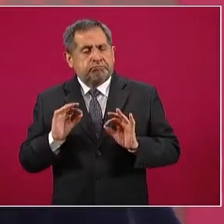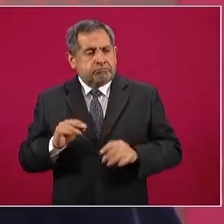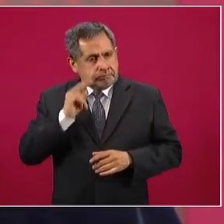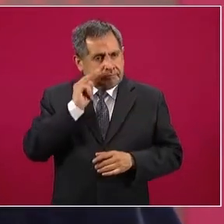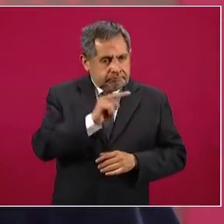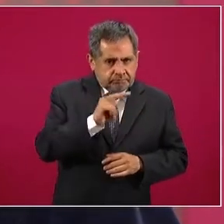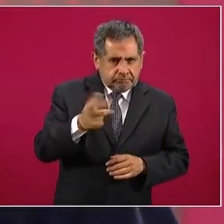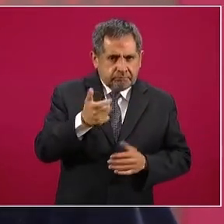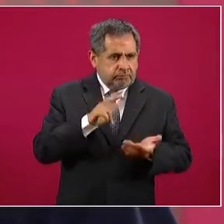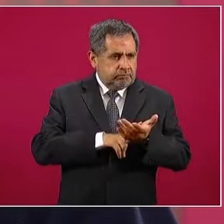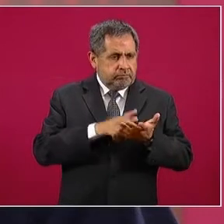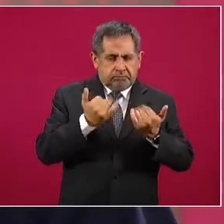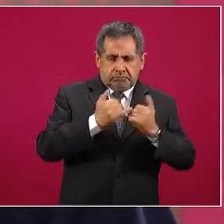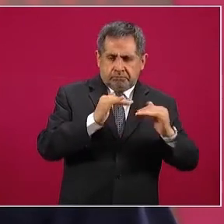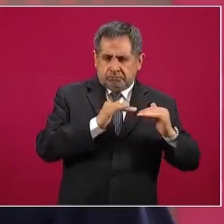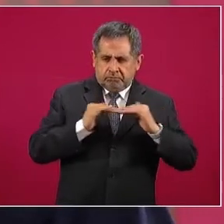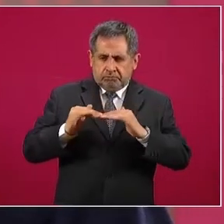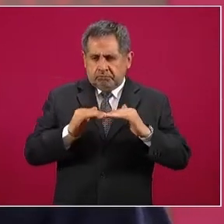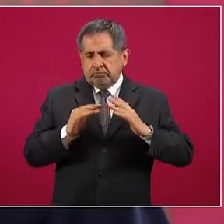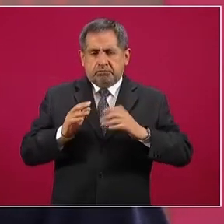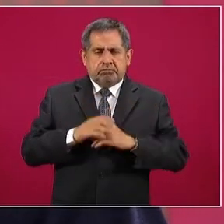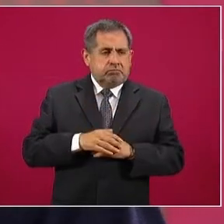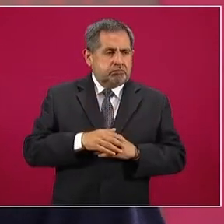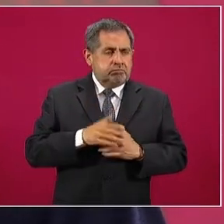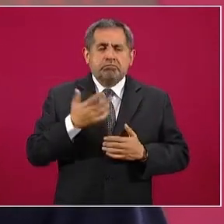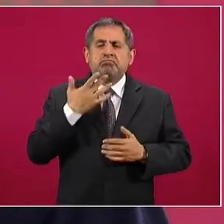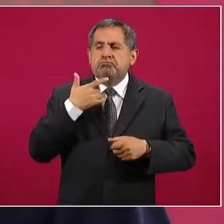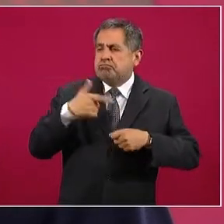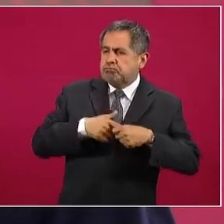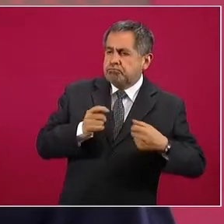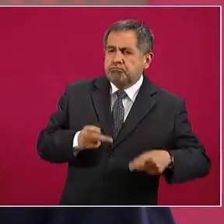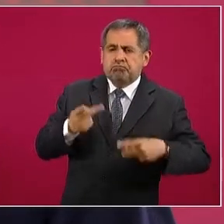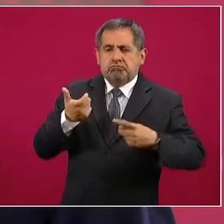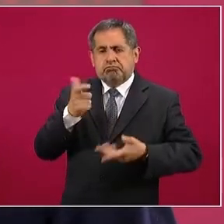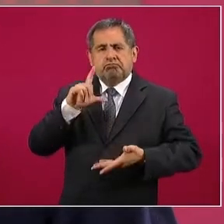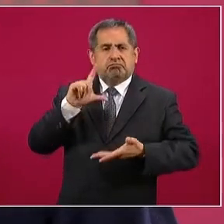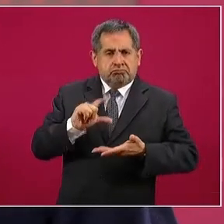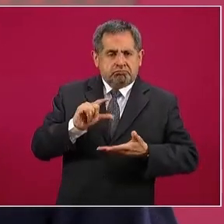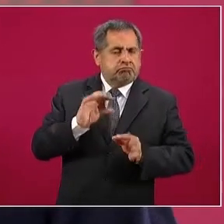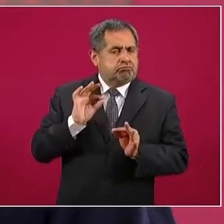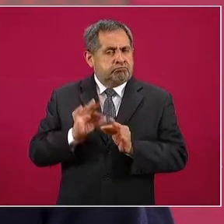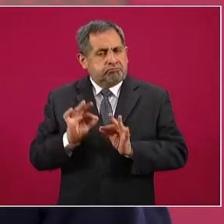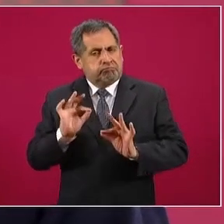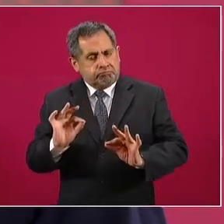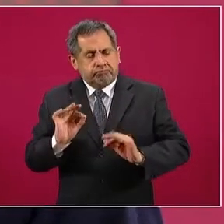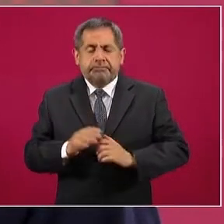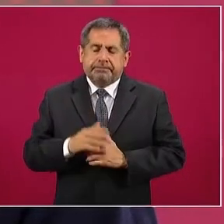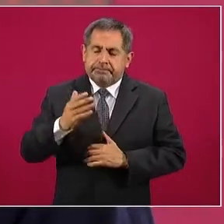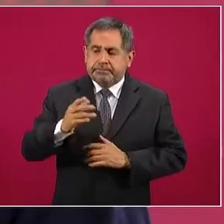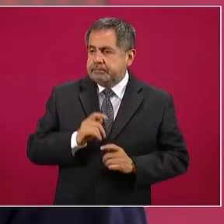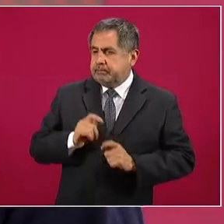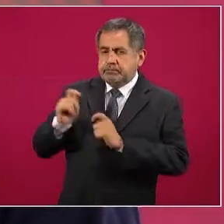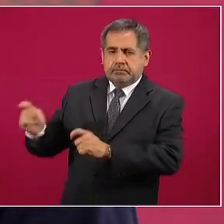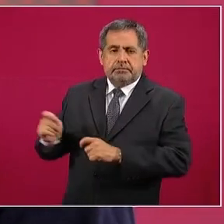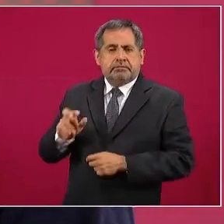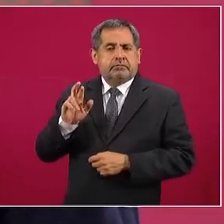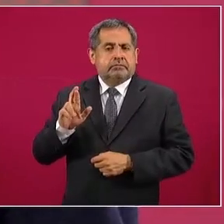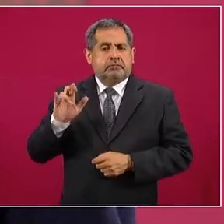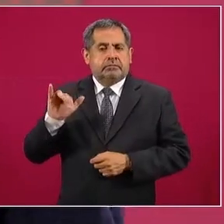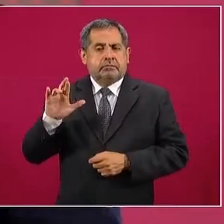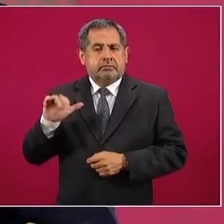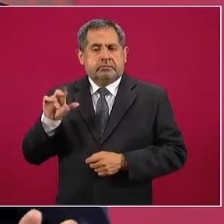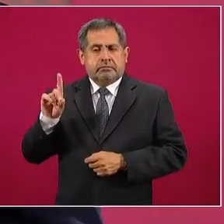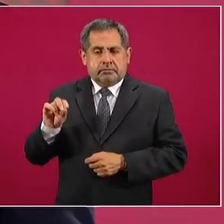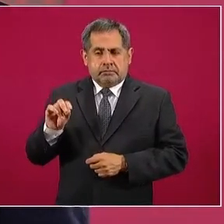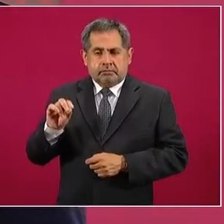dando buenos precios. Entonces, vamos a dejarle a Ricardo la palabra